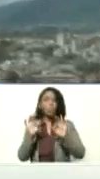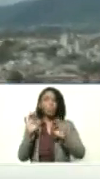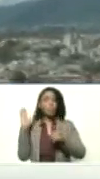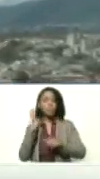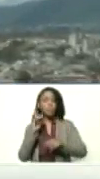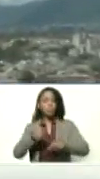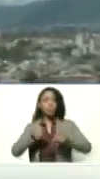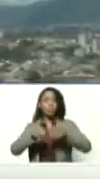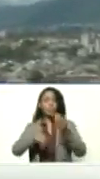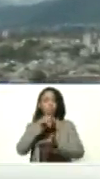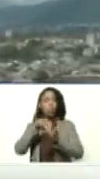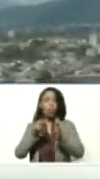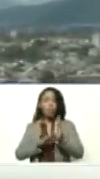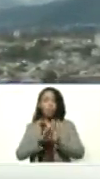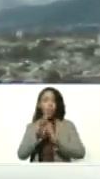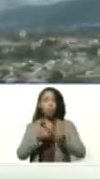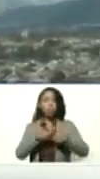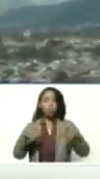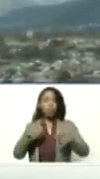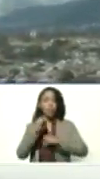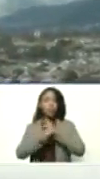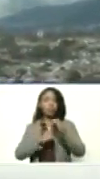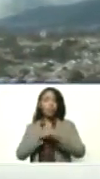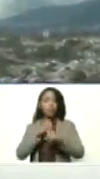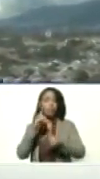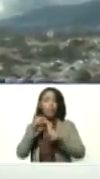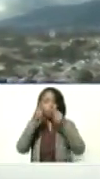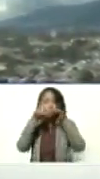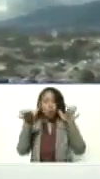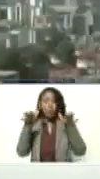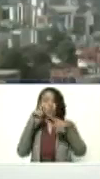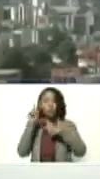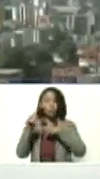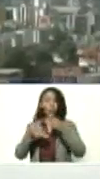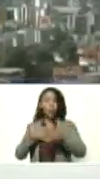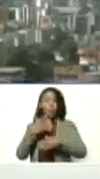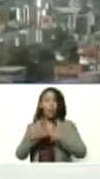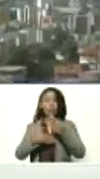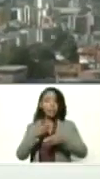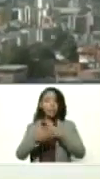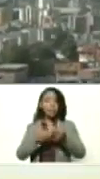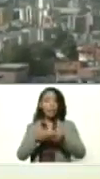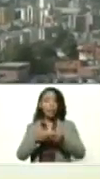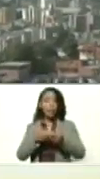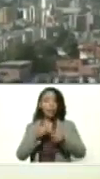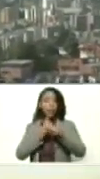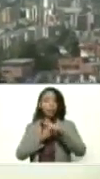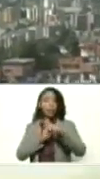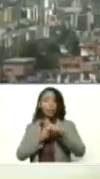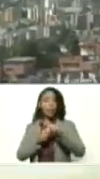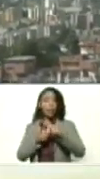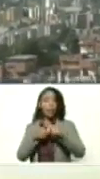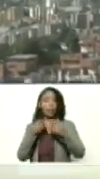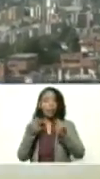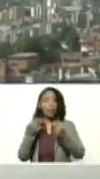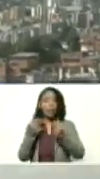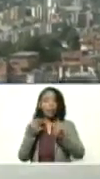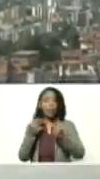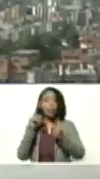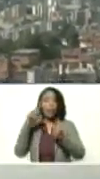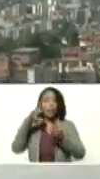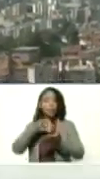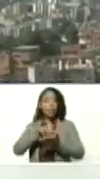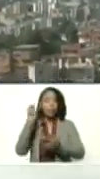mercado nacional está creciendo, el mercado internacional se pierde de vista, es decir, puede ser un gran generador de divisas para el Estado